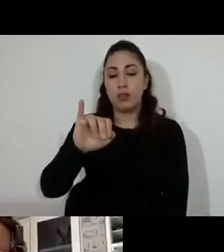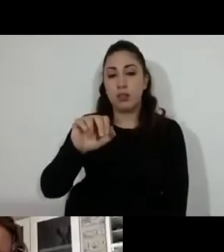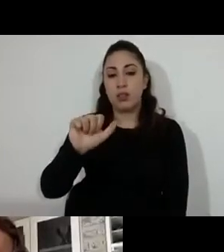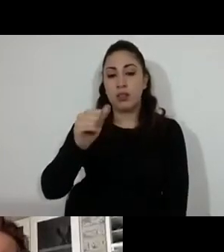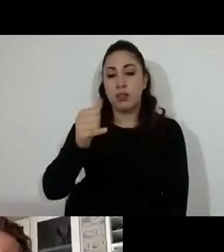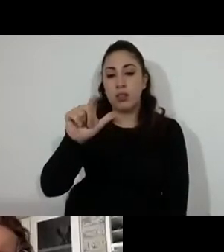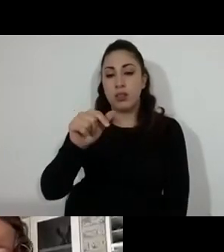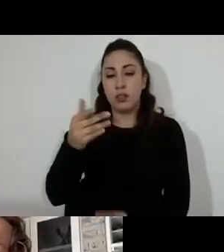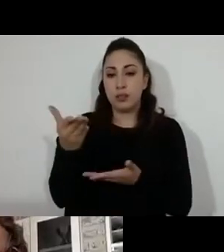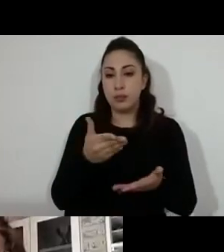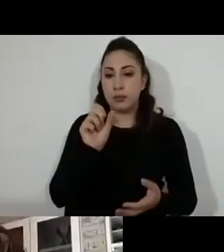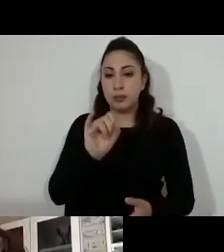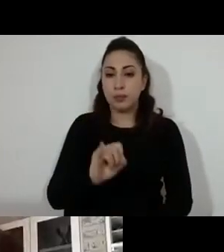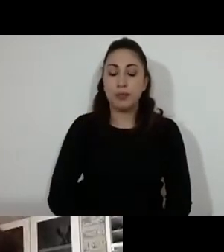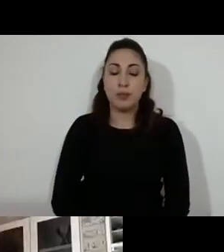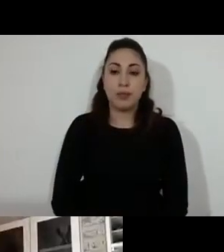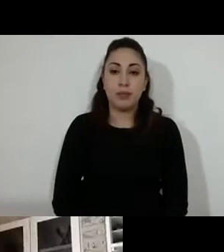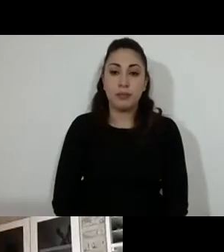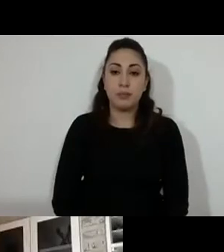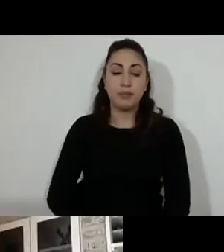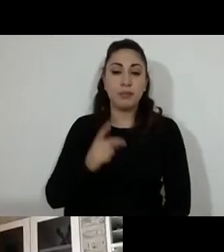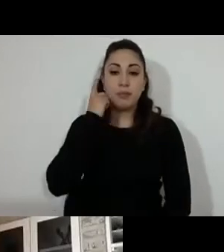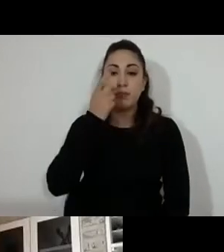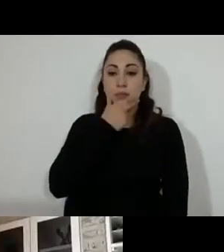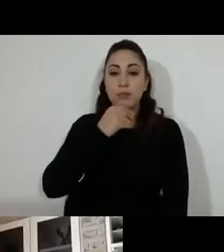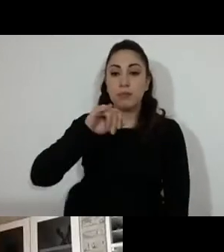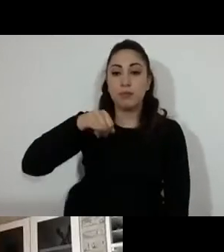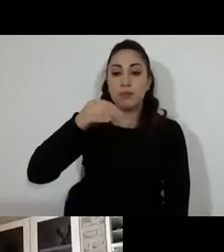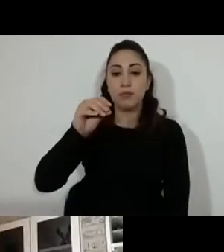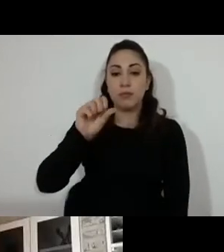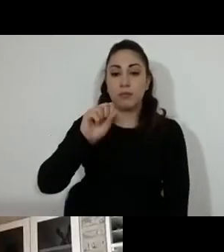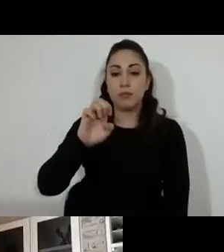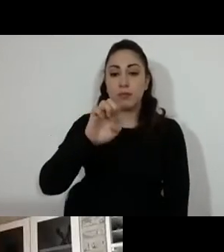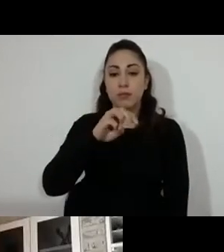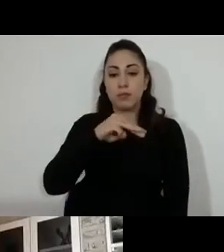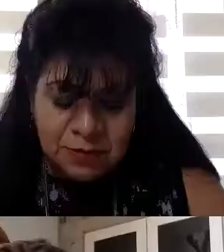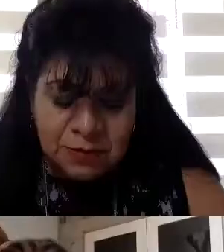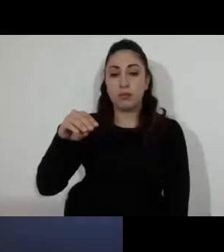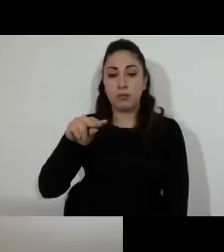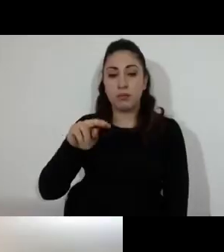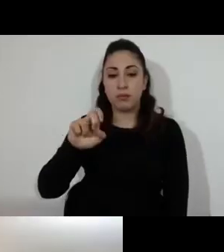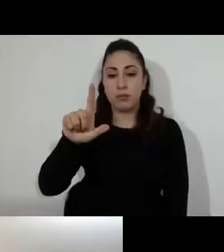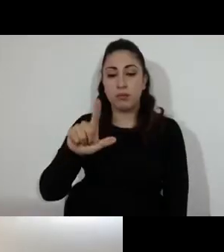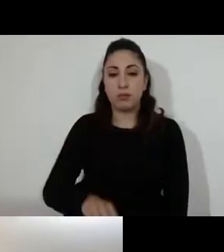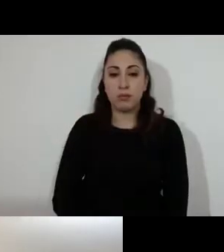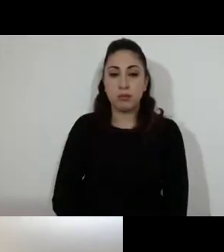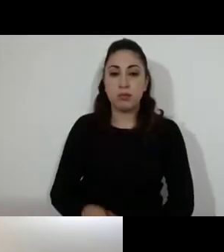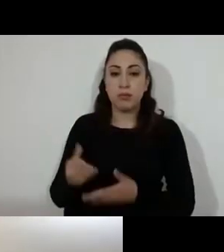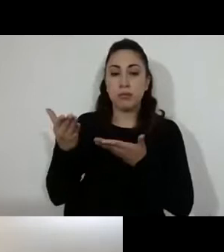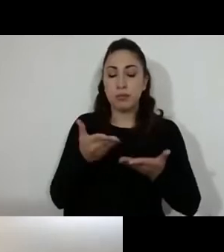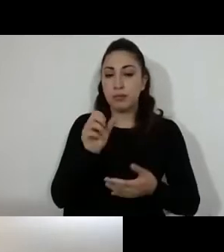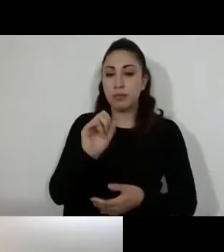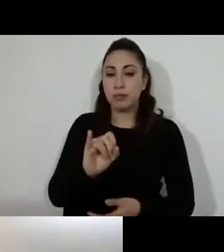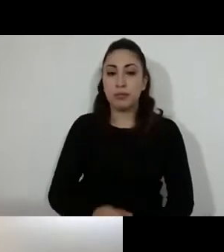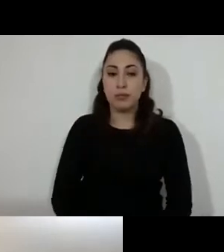Zúñiga presente. Diputado José Emanuel Vargas Bernal. Vargas Bernal presente.